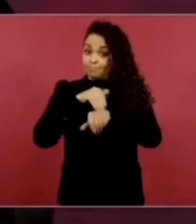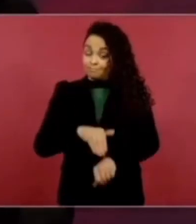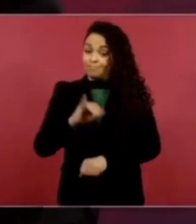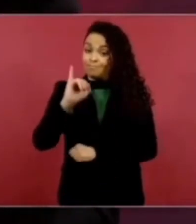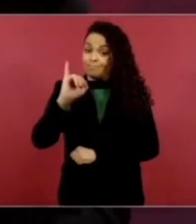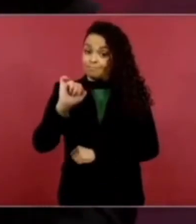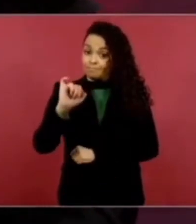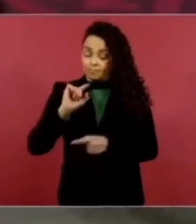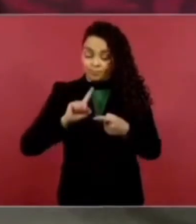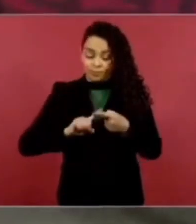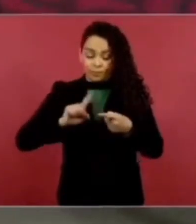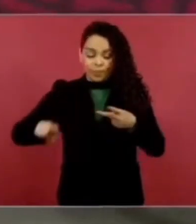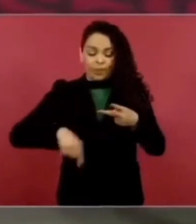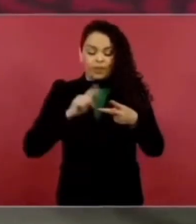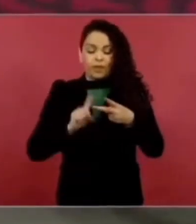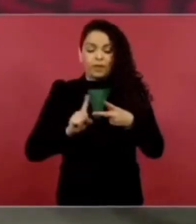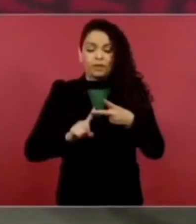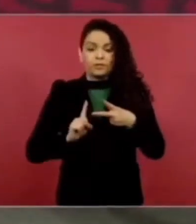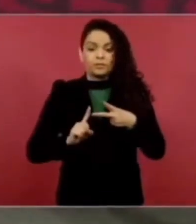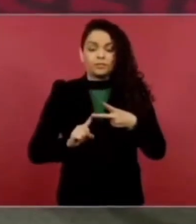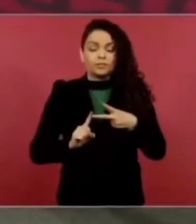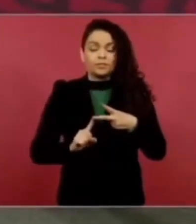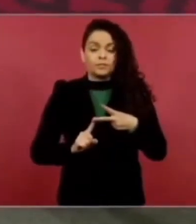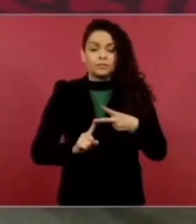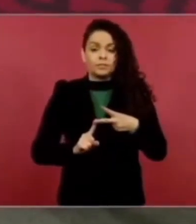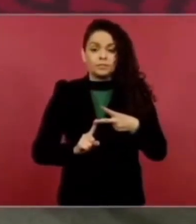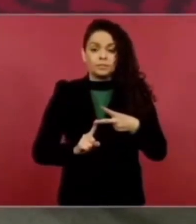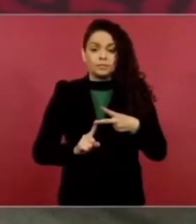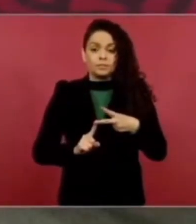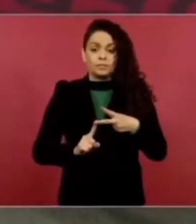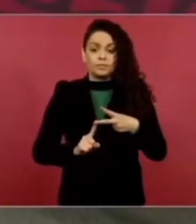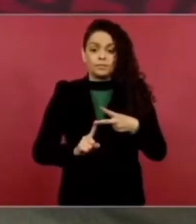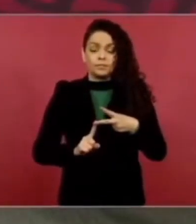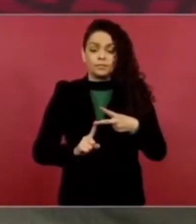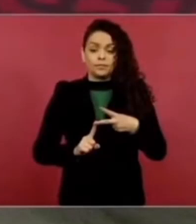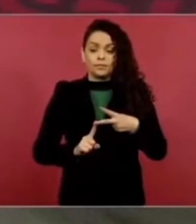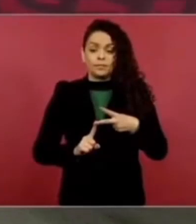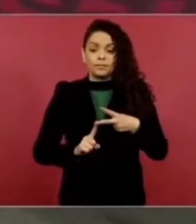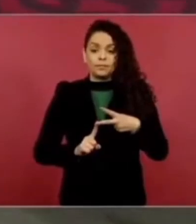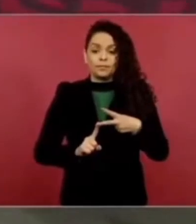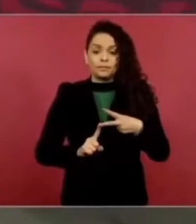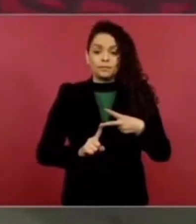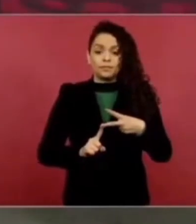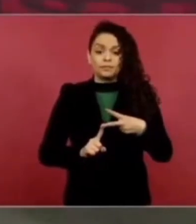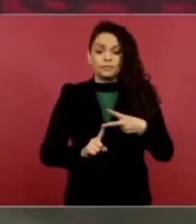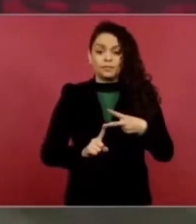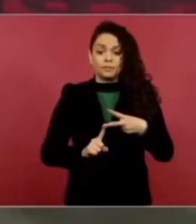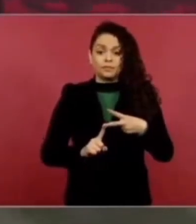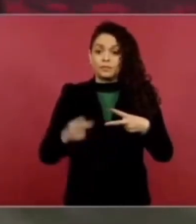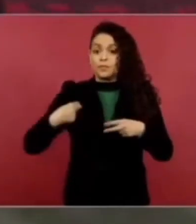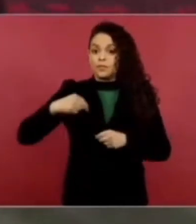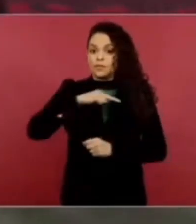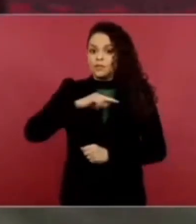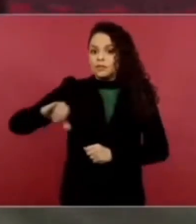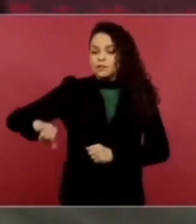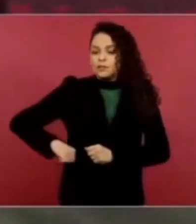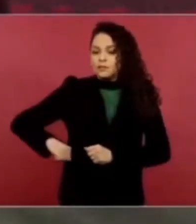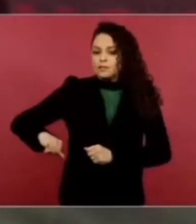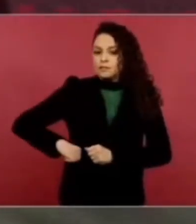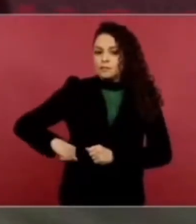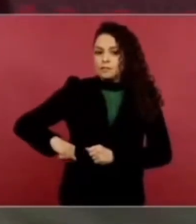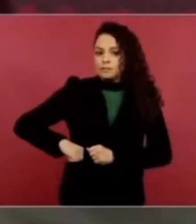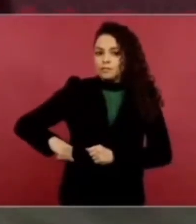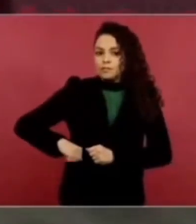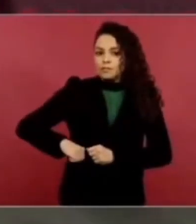por convicción la voluntad de esclarecer todo, de no ocultar absolutamente